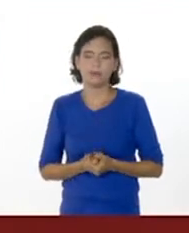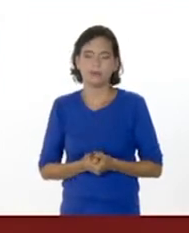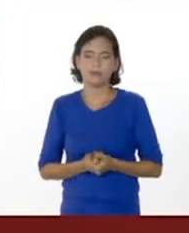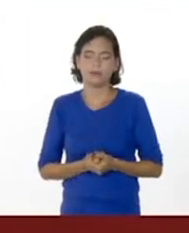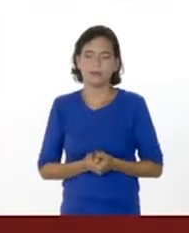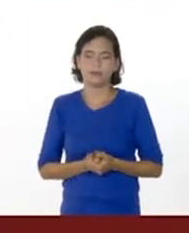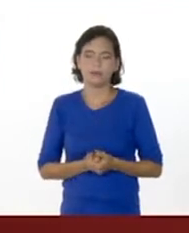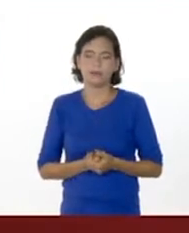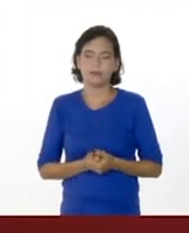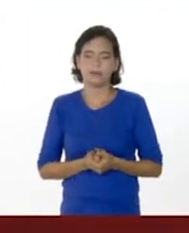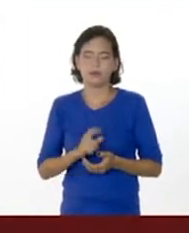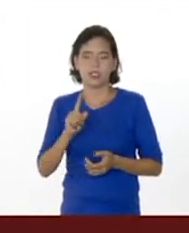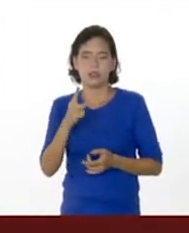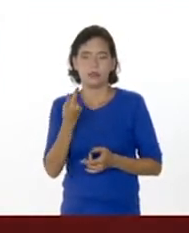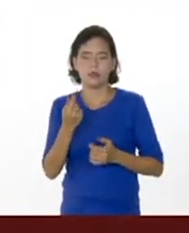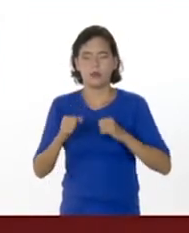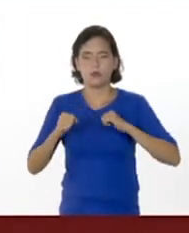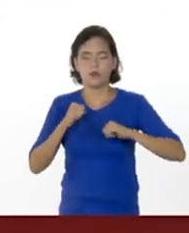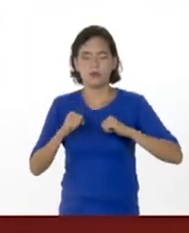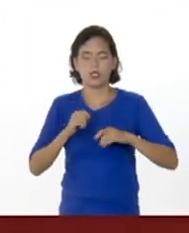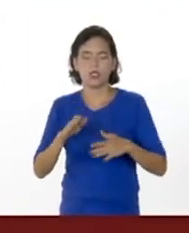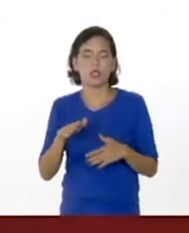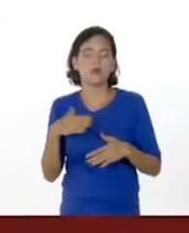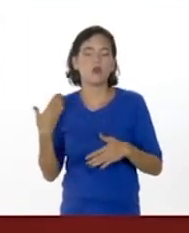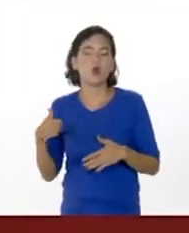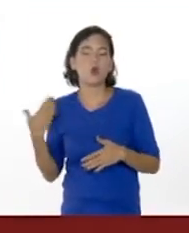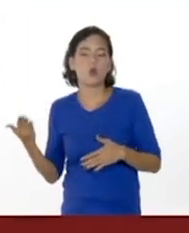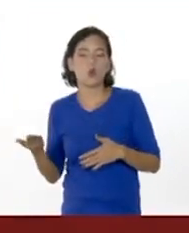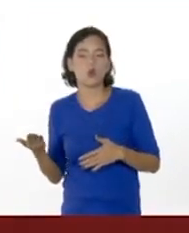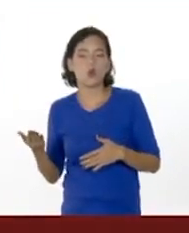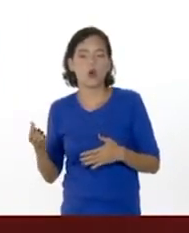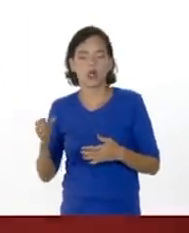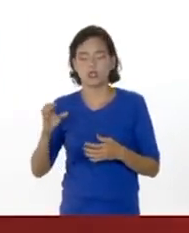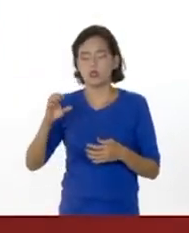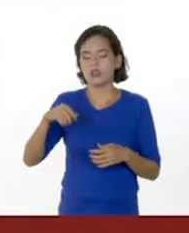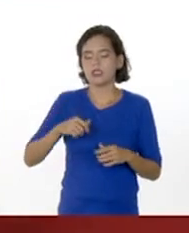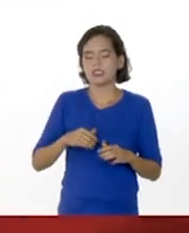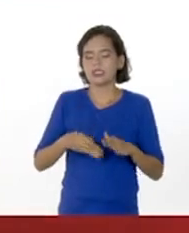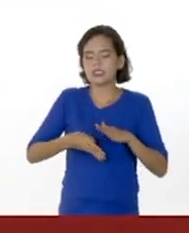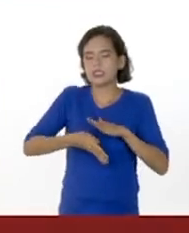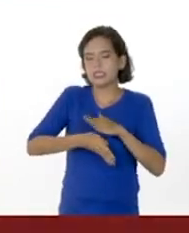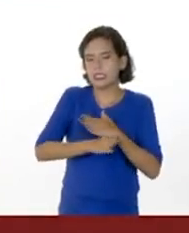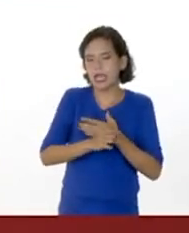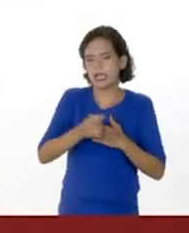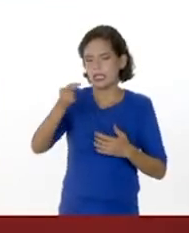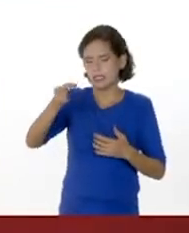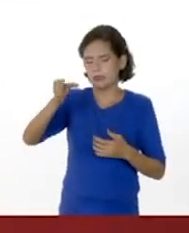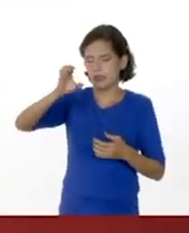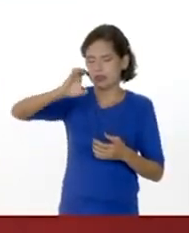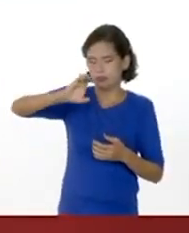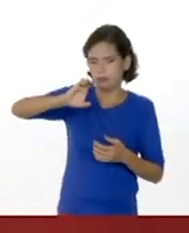el primer movimiento, que fue cuando sale del recipiente superior,